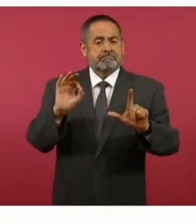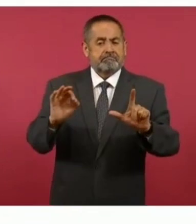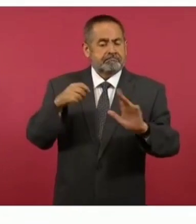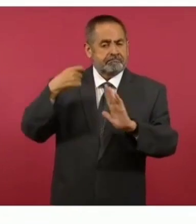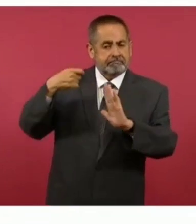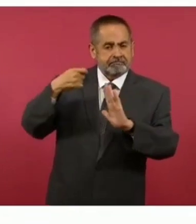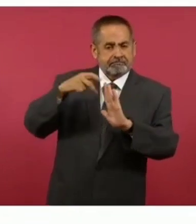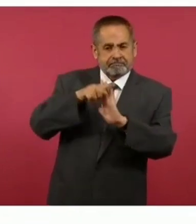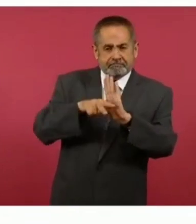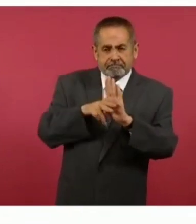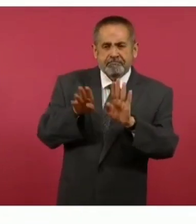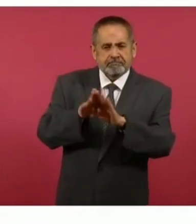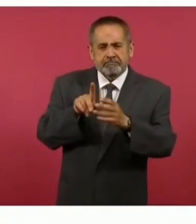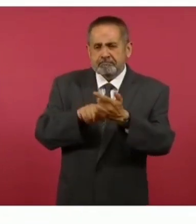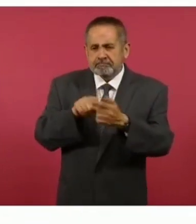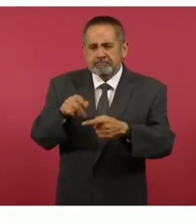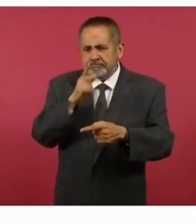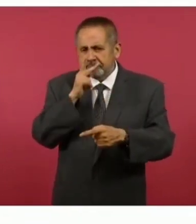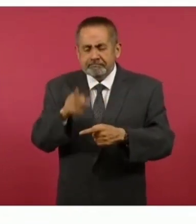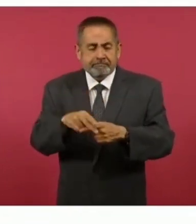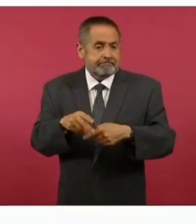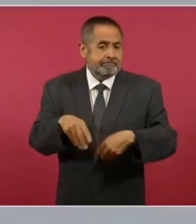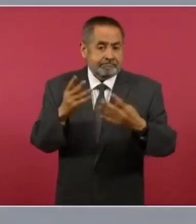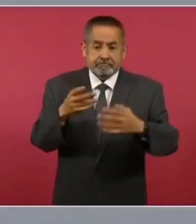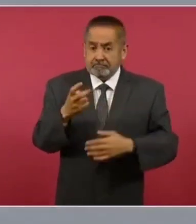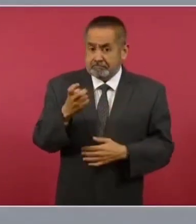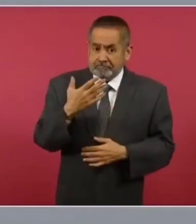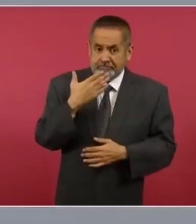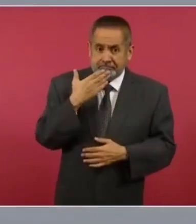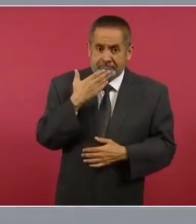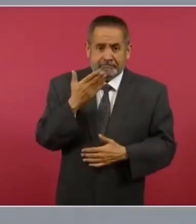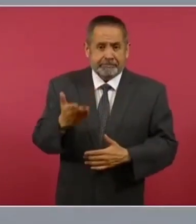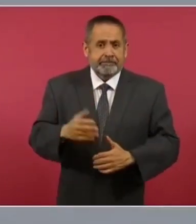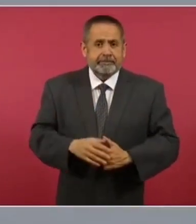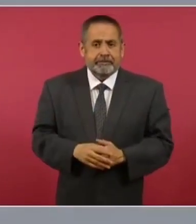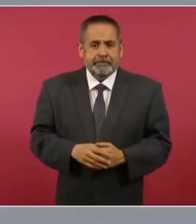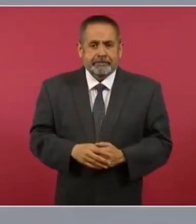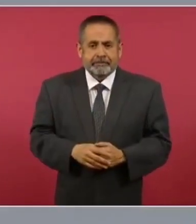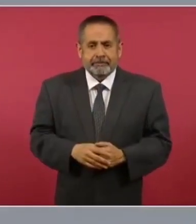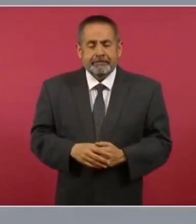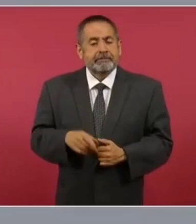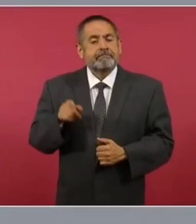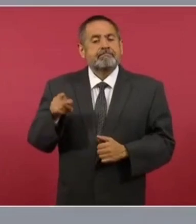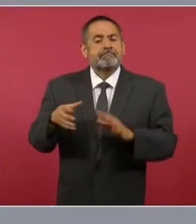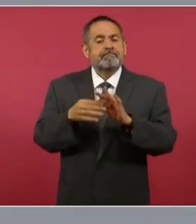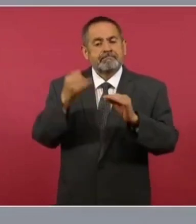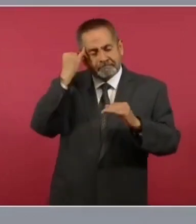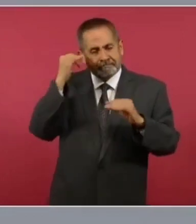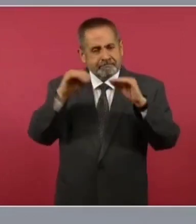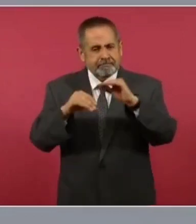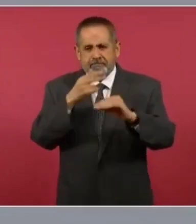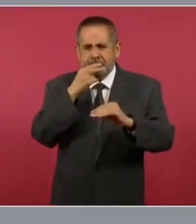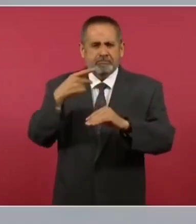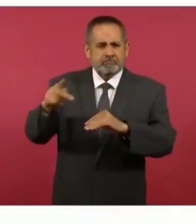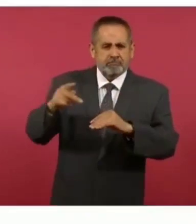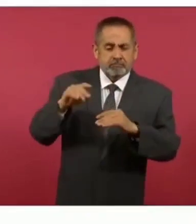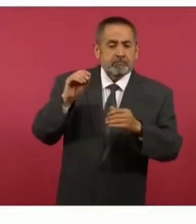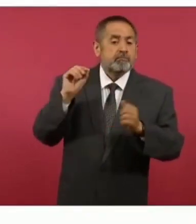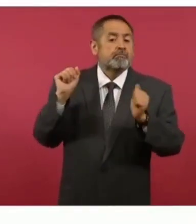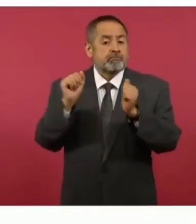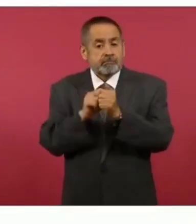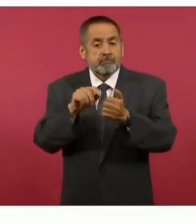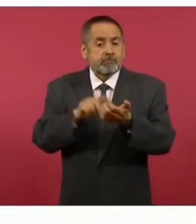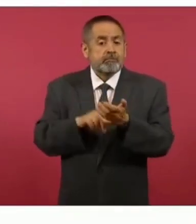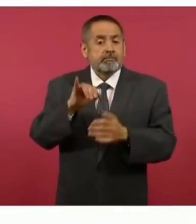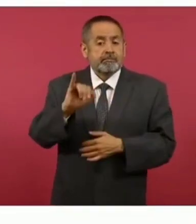video en donde se dijo. Esta herramienta la desarrolló este usuario con inteligencia